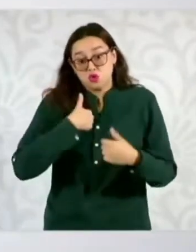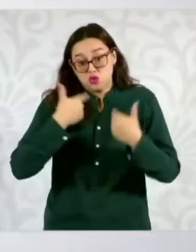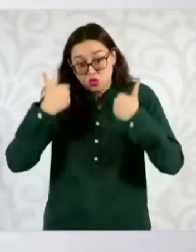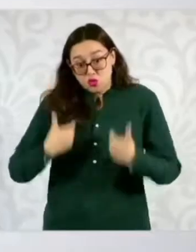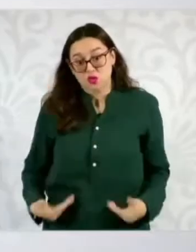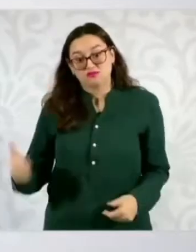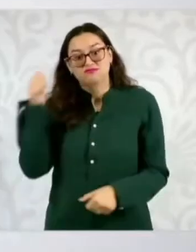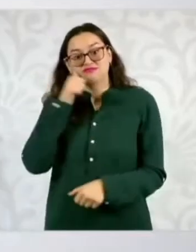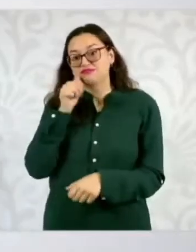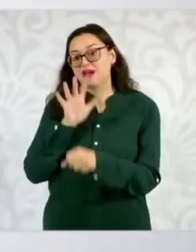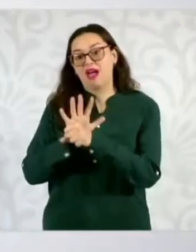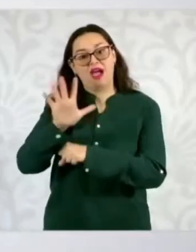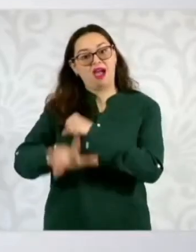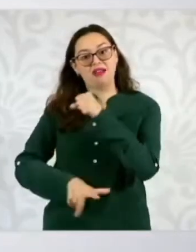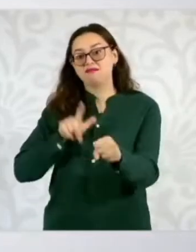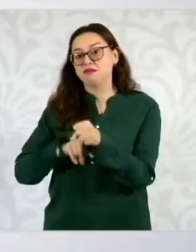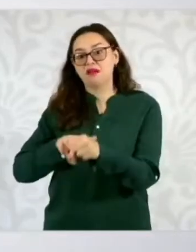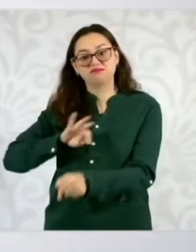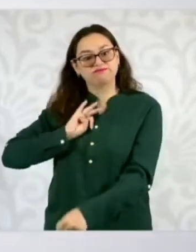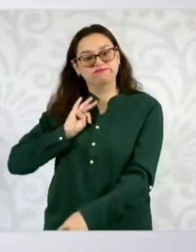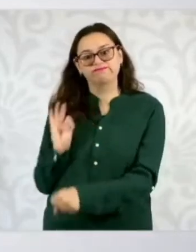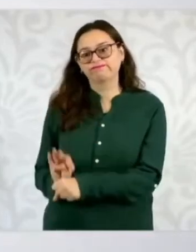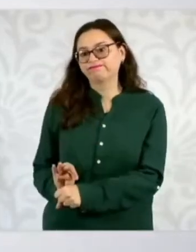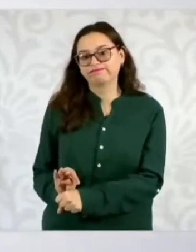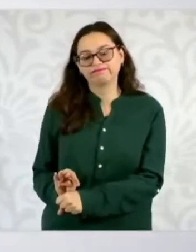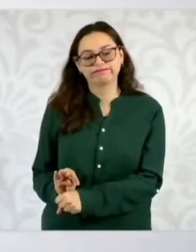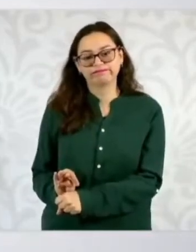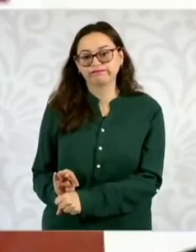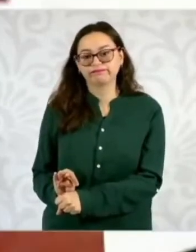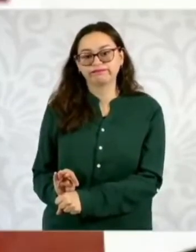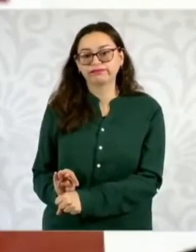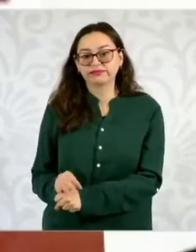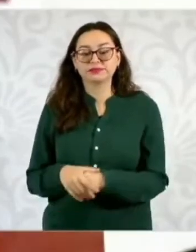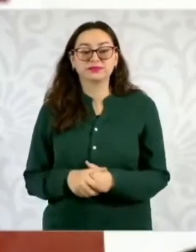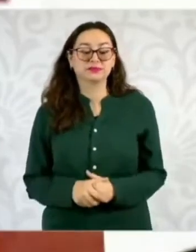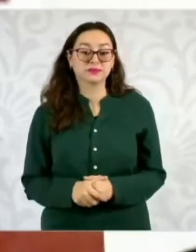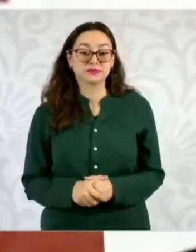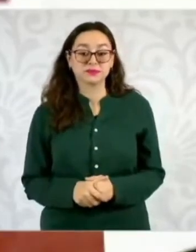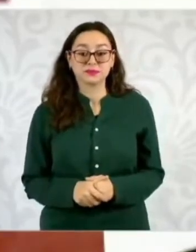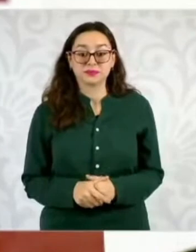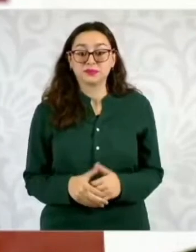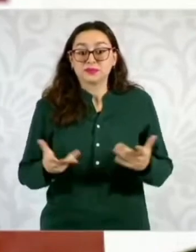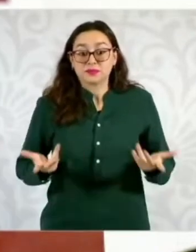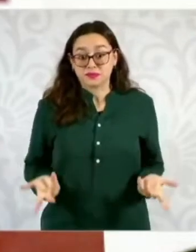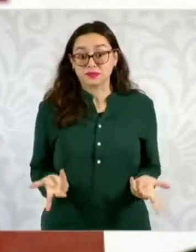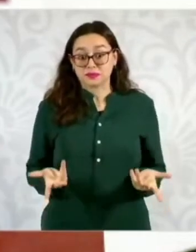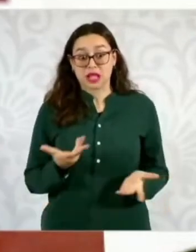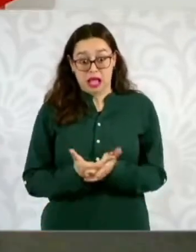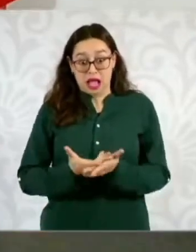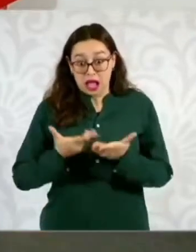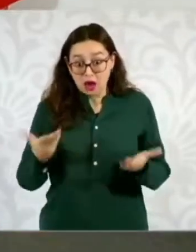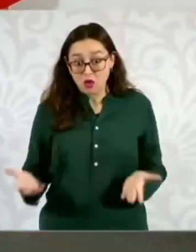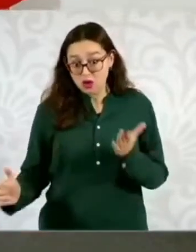Ahora viene la… ¿cómo llaman seres sintientes?